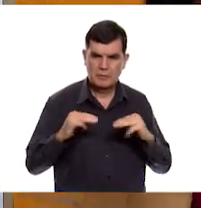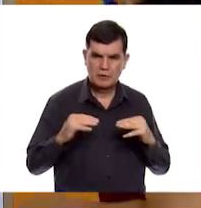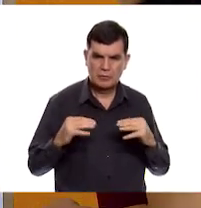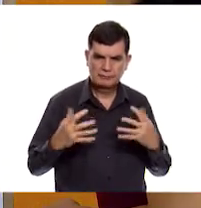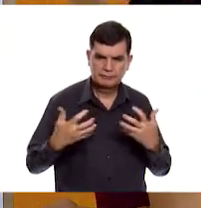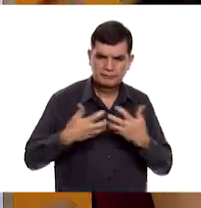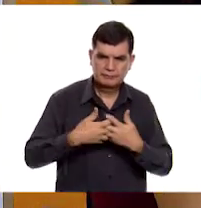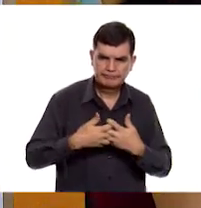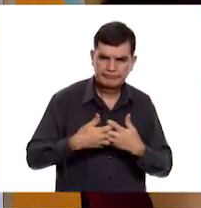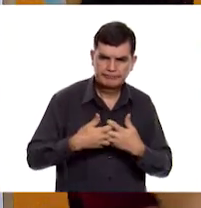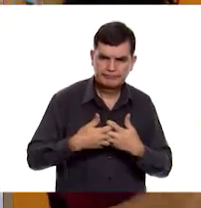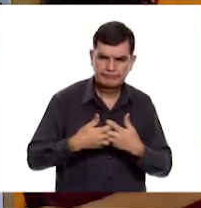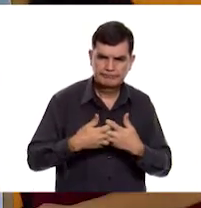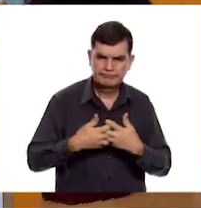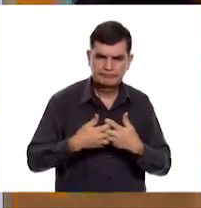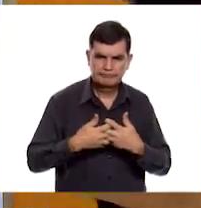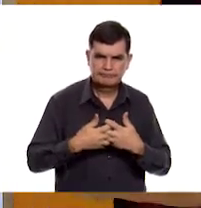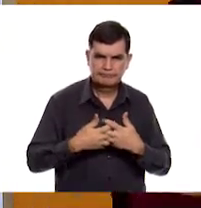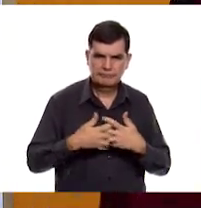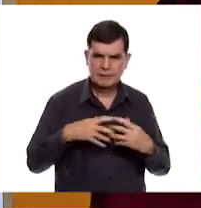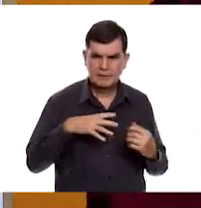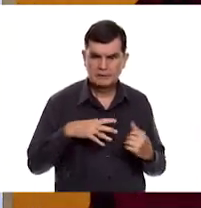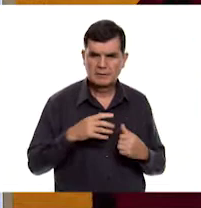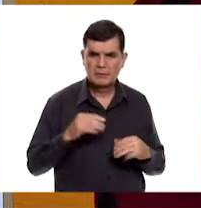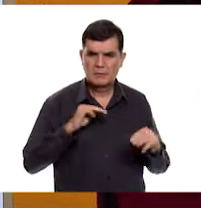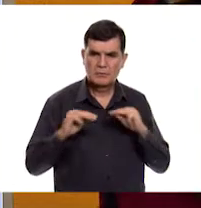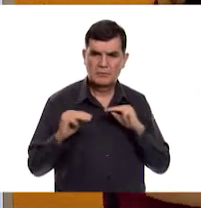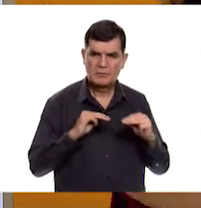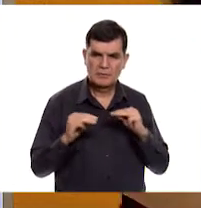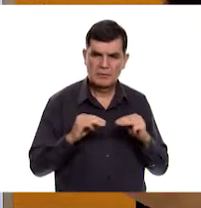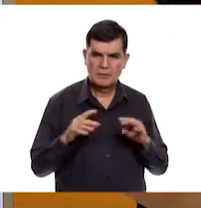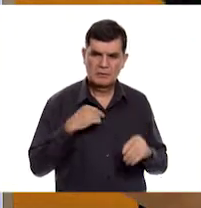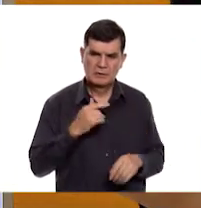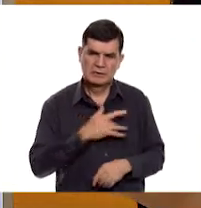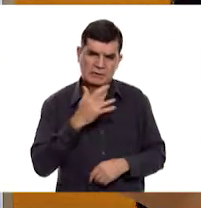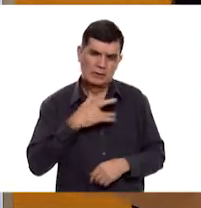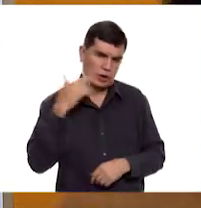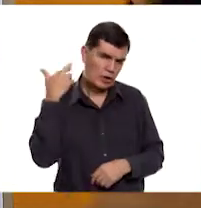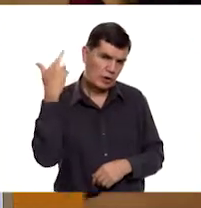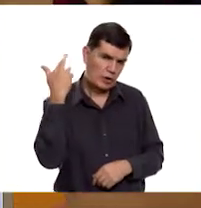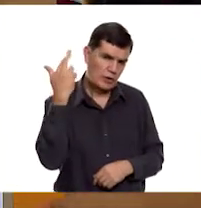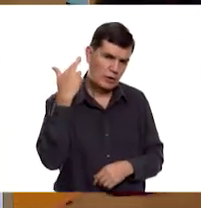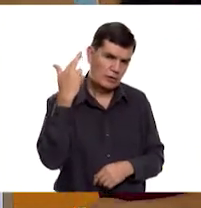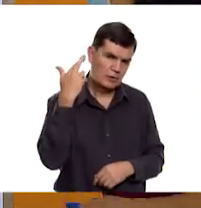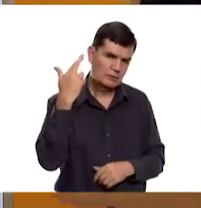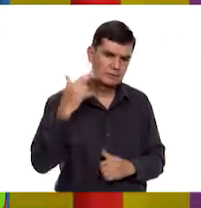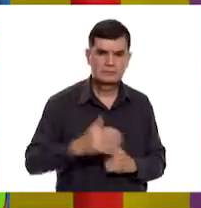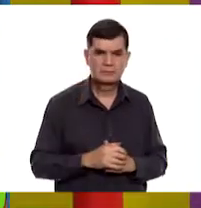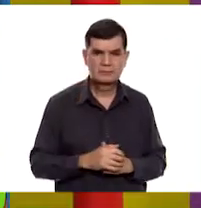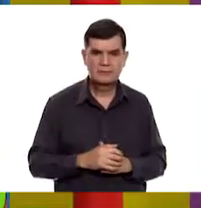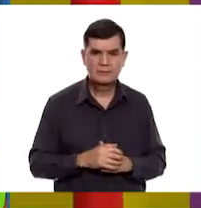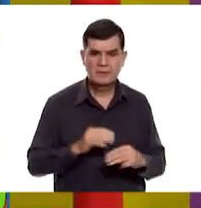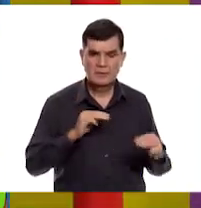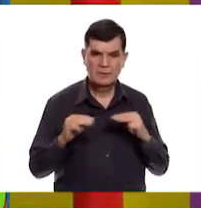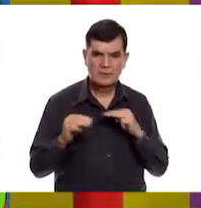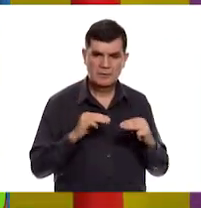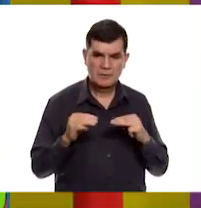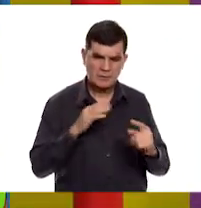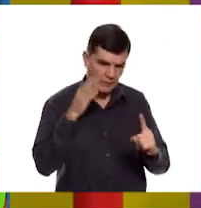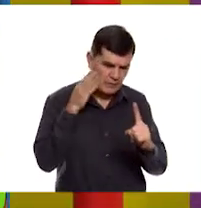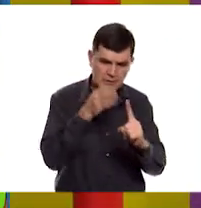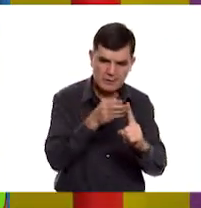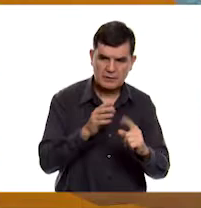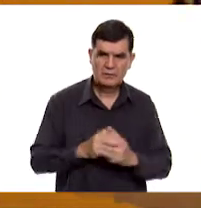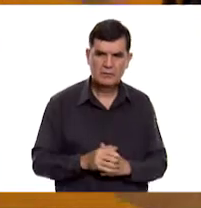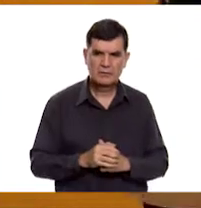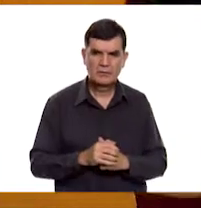combinado. Aquí está. Movimiento por estímulo sonoro. Por estímulo sonoro. Movimiento directo.